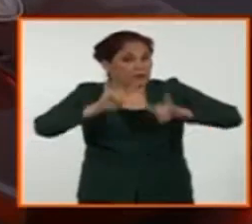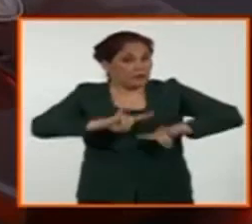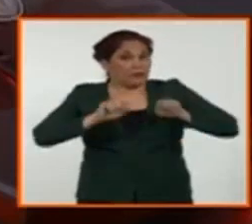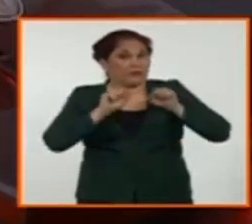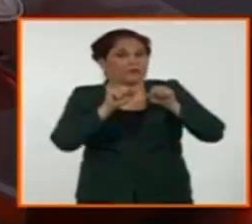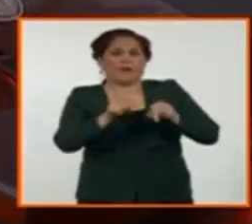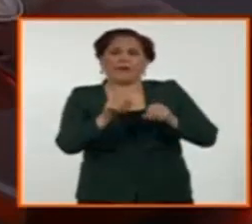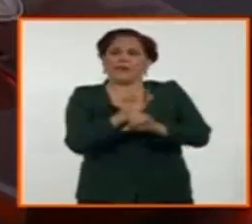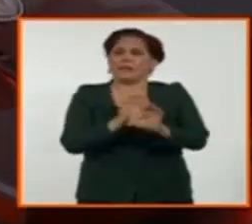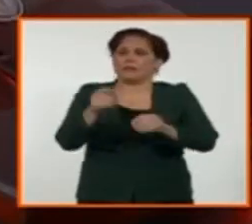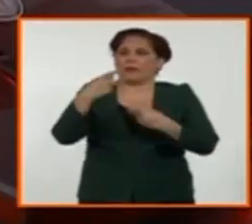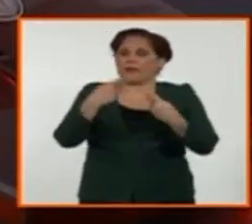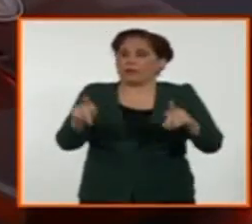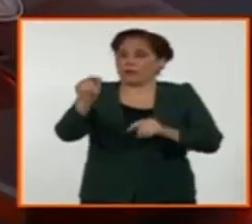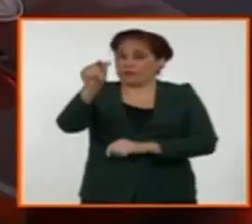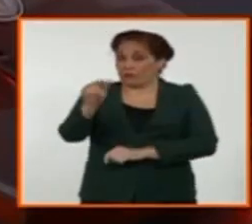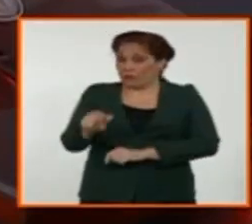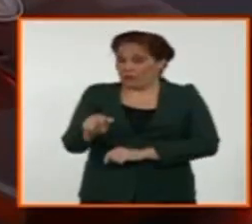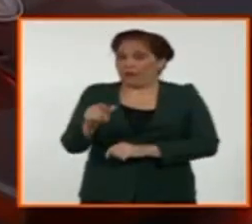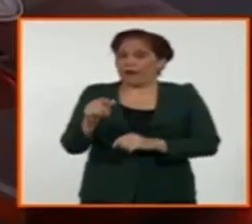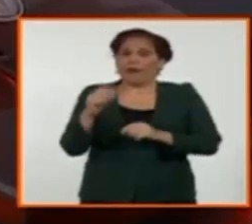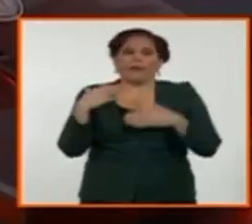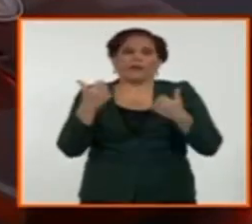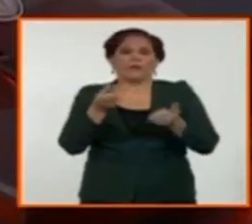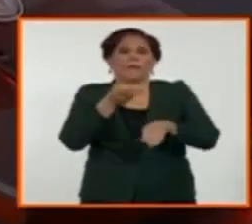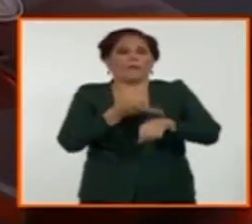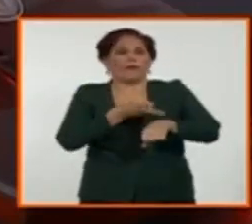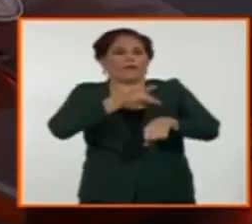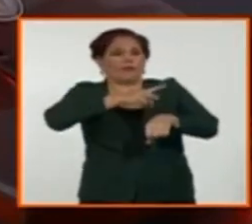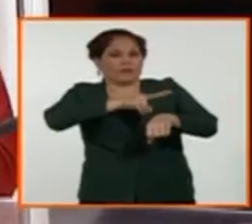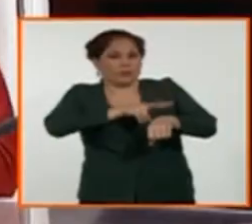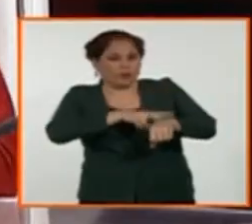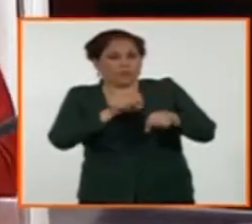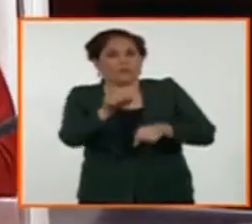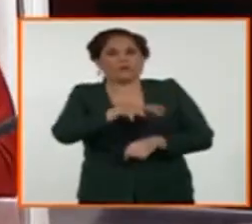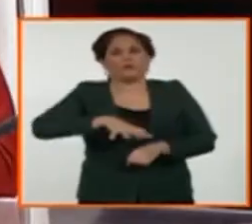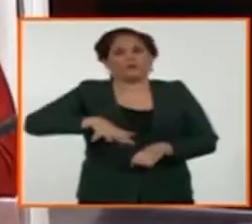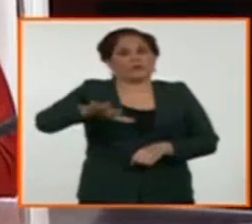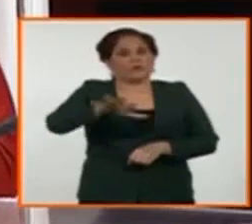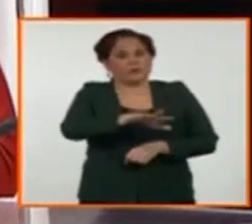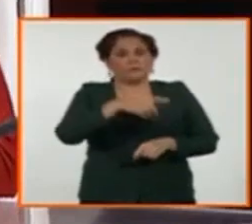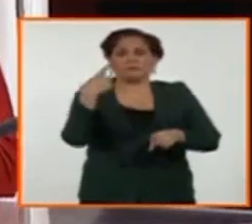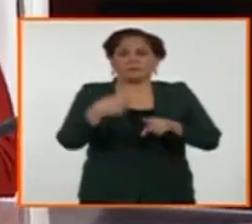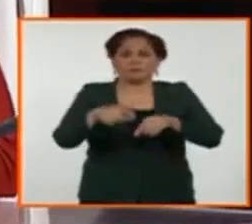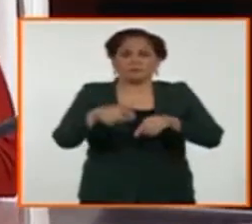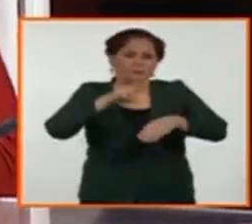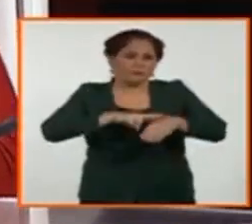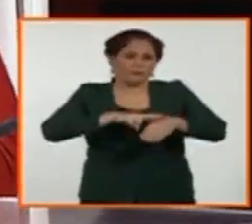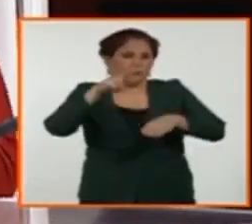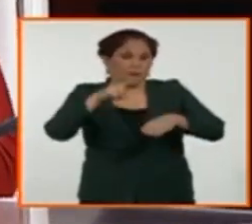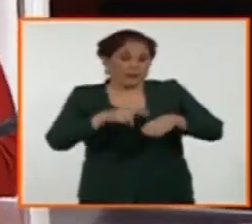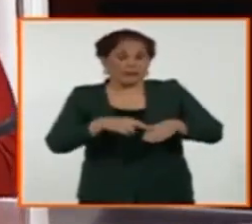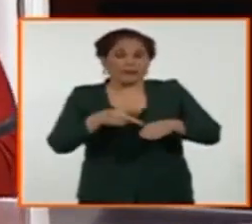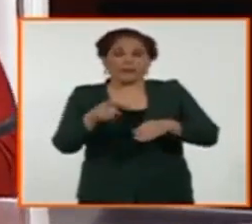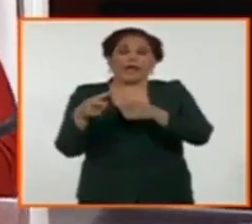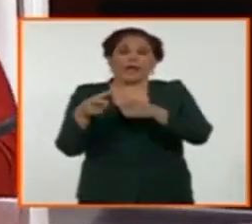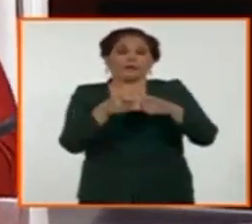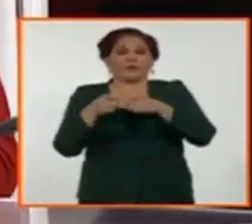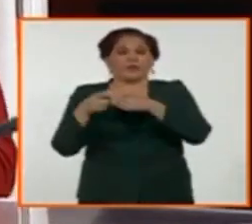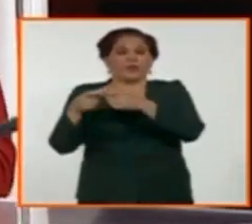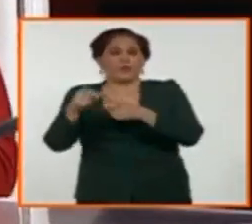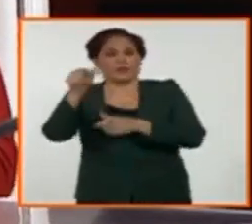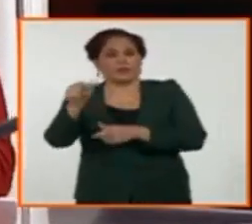especialistas de la Dirección Nacional de Prevención Social y también representantes de las asociaciones de personas con